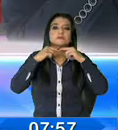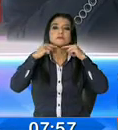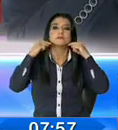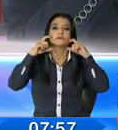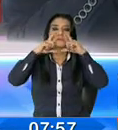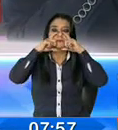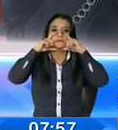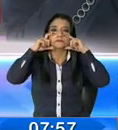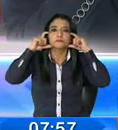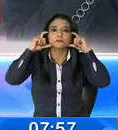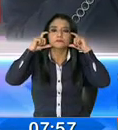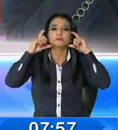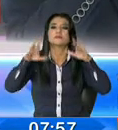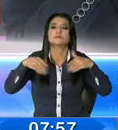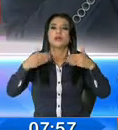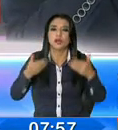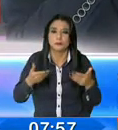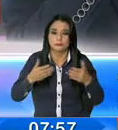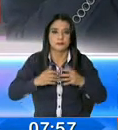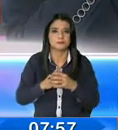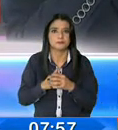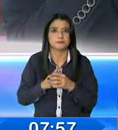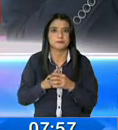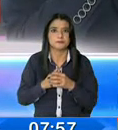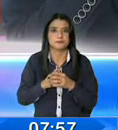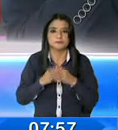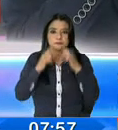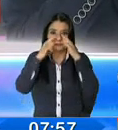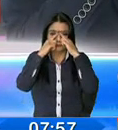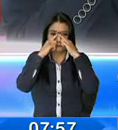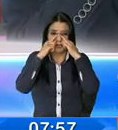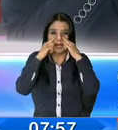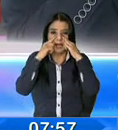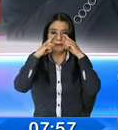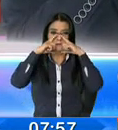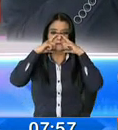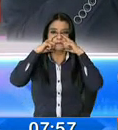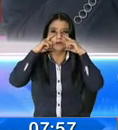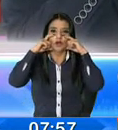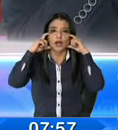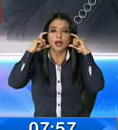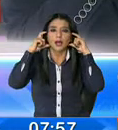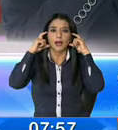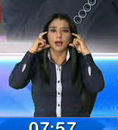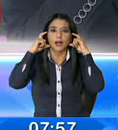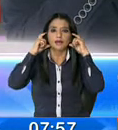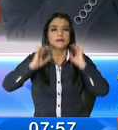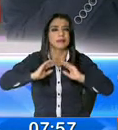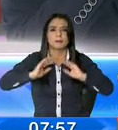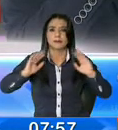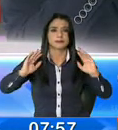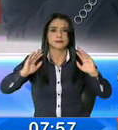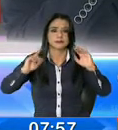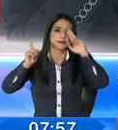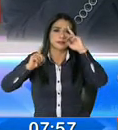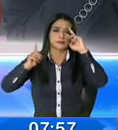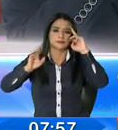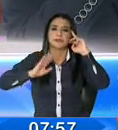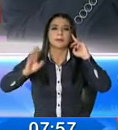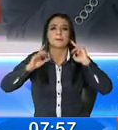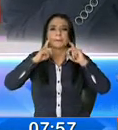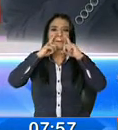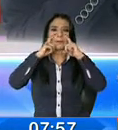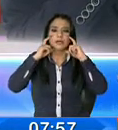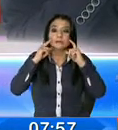antifluido que cubra tanto la nariz como la boca. Eso es lo necesario. No